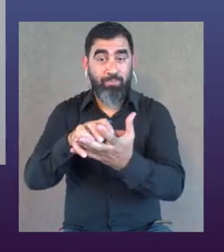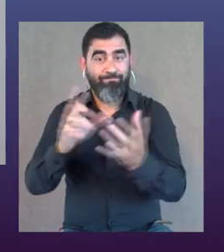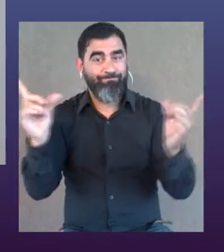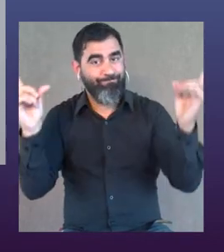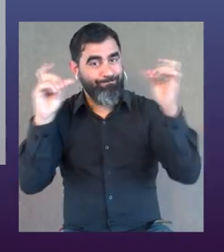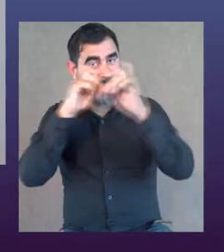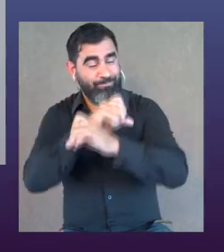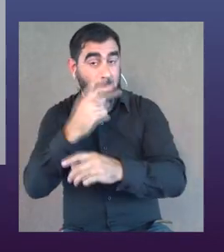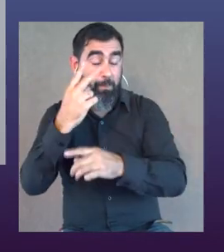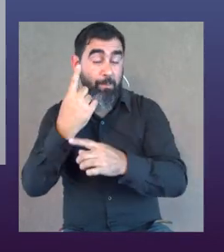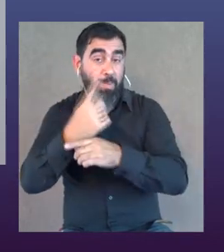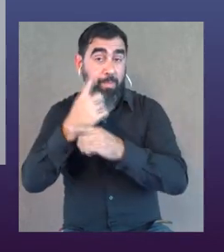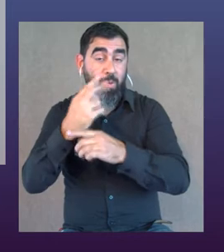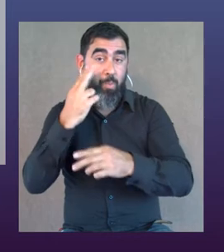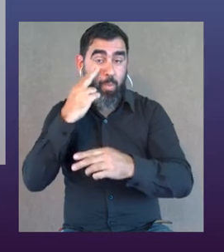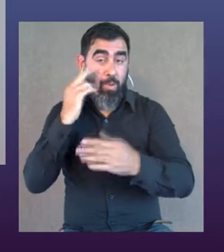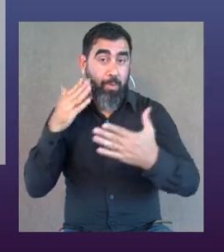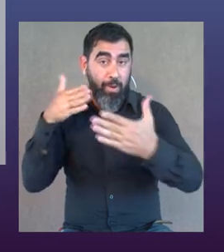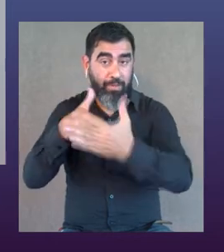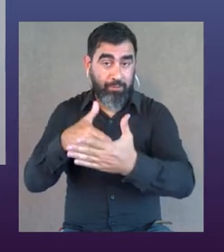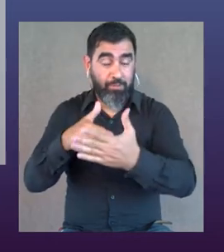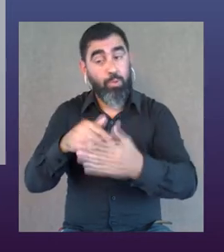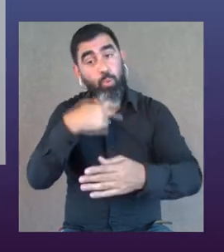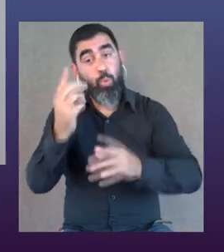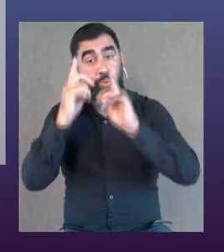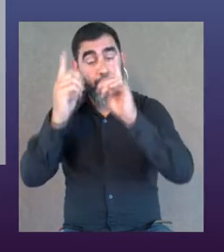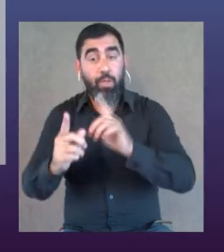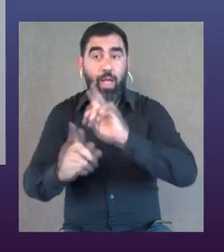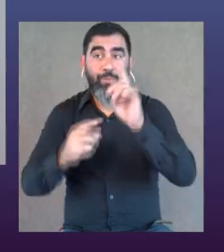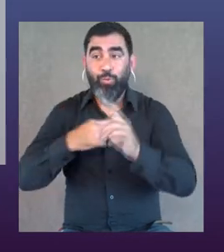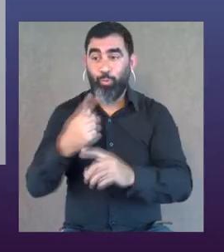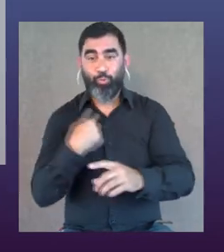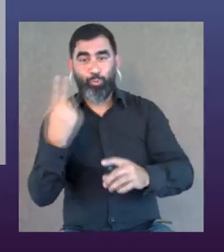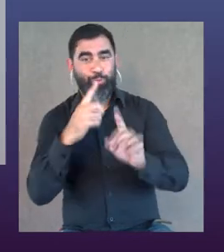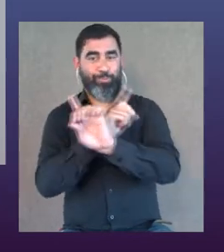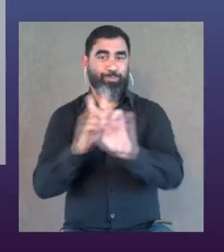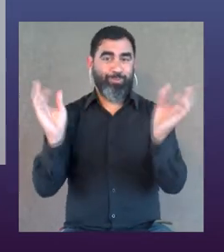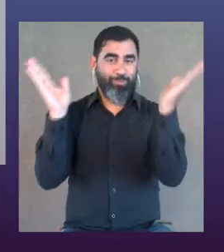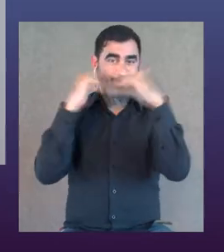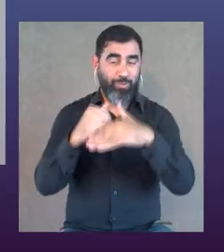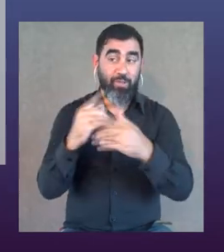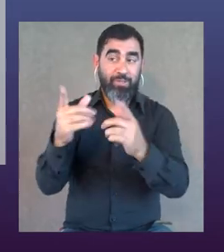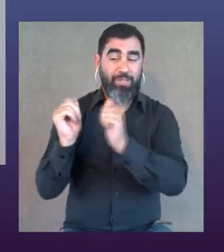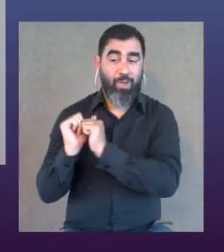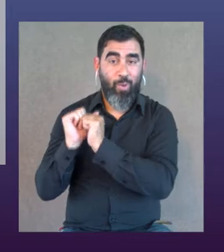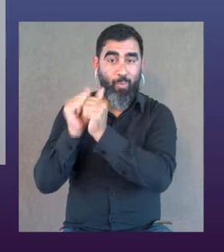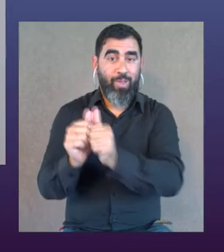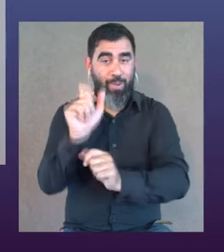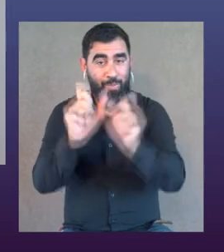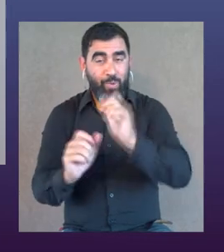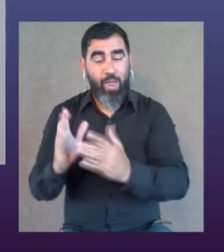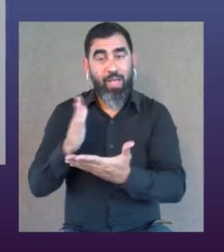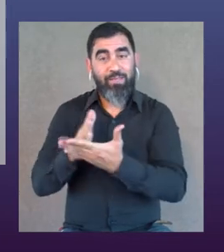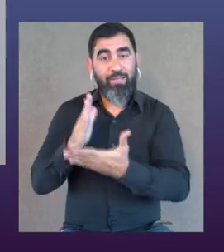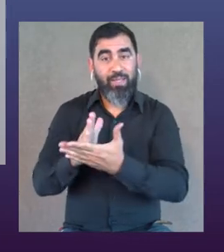ya tienen un primer desafío. Otro desafío es que a veces no pueden ir solas, porque a veces necesitan un